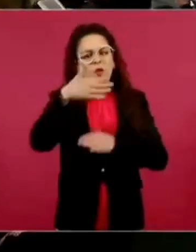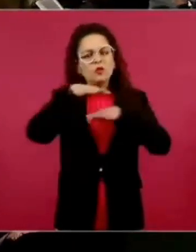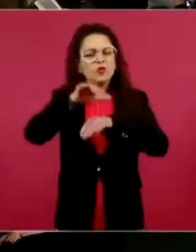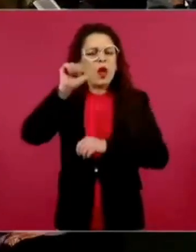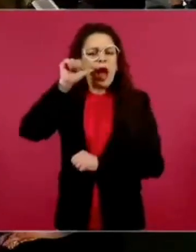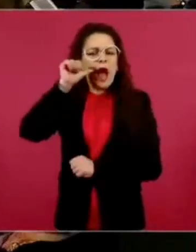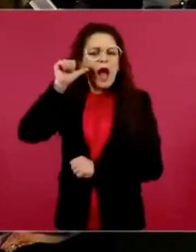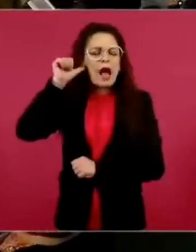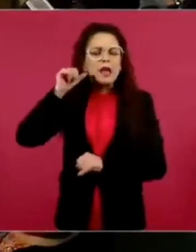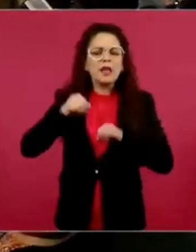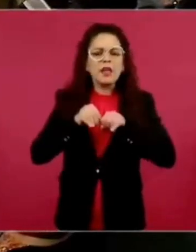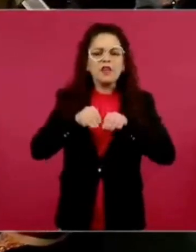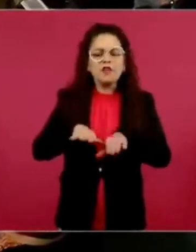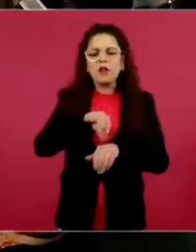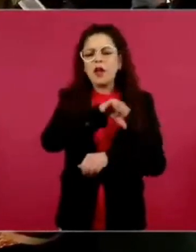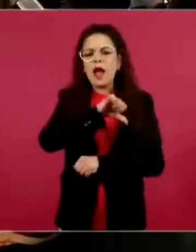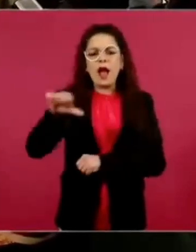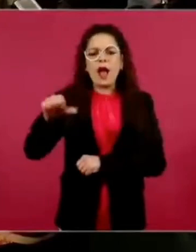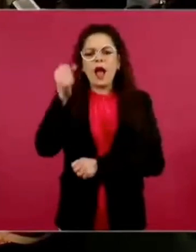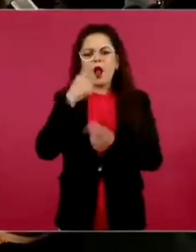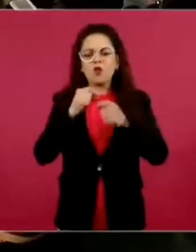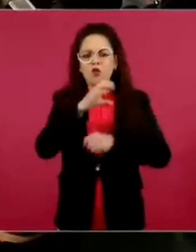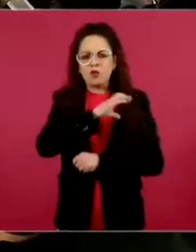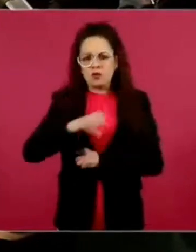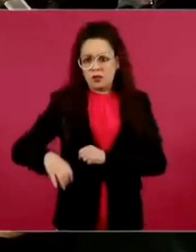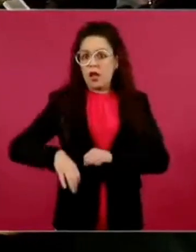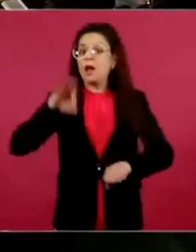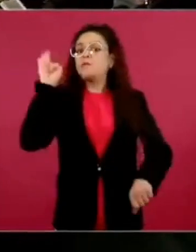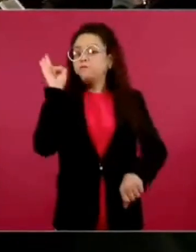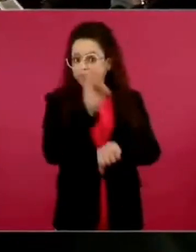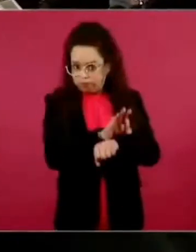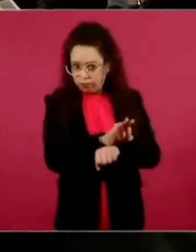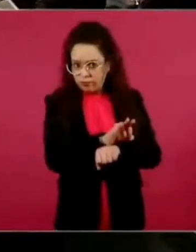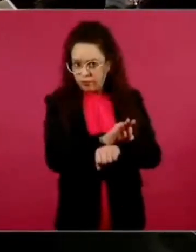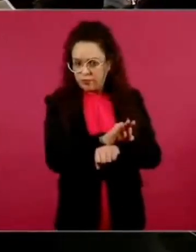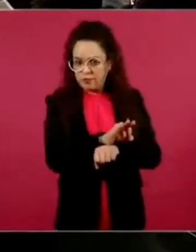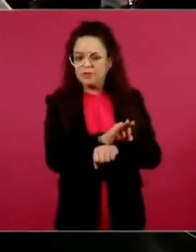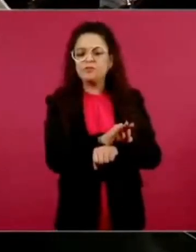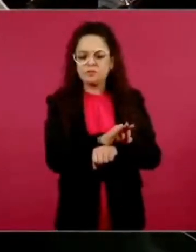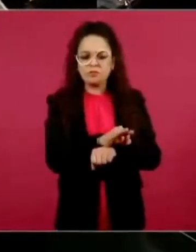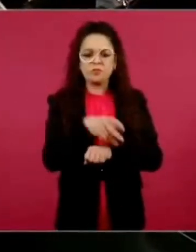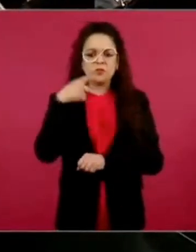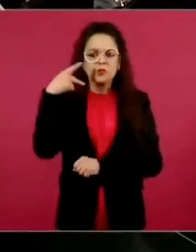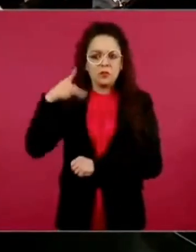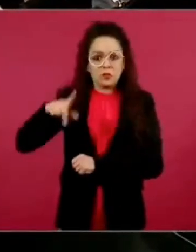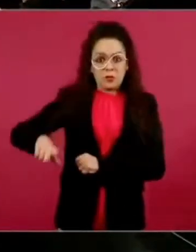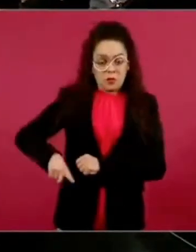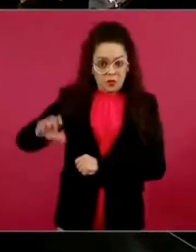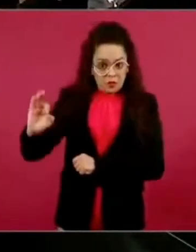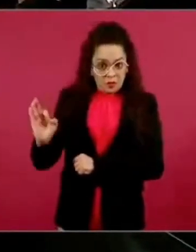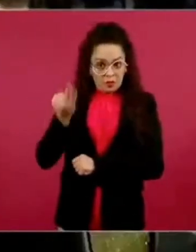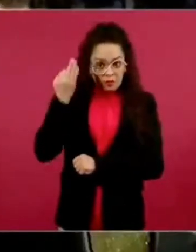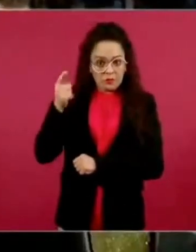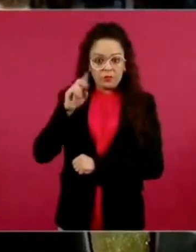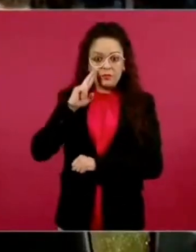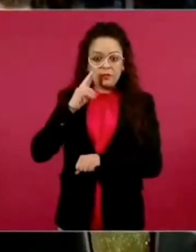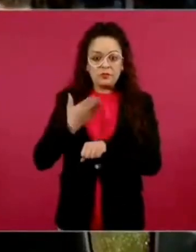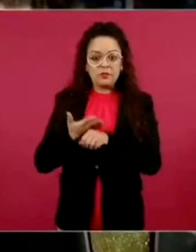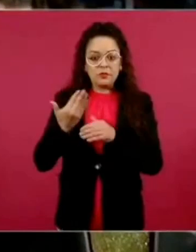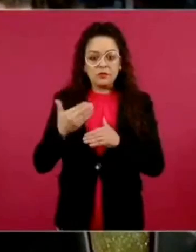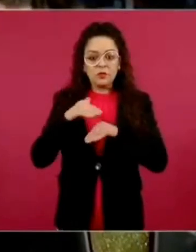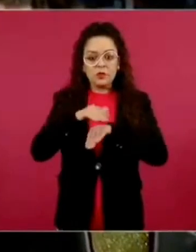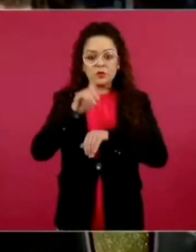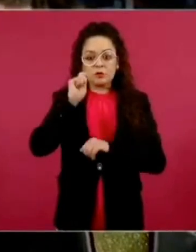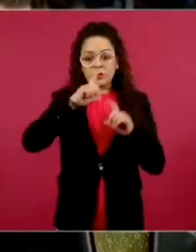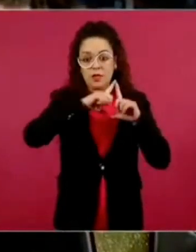torno a la protección de algunos candidatos, si bien ya aclaraban que a la federación le corresponde a los que van por cargos de elección a nivel